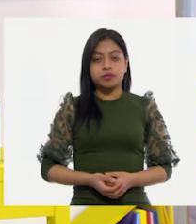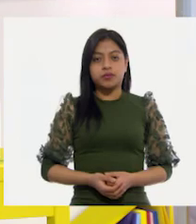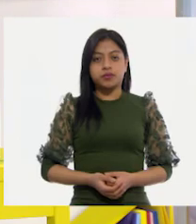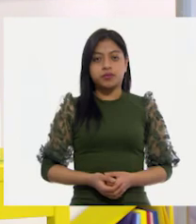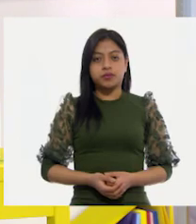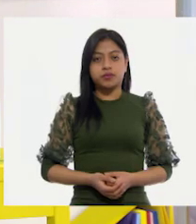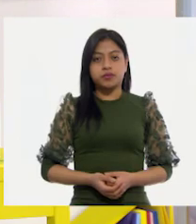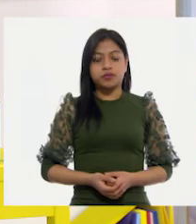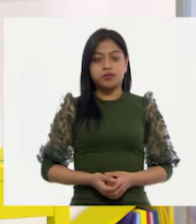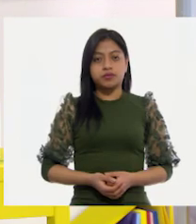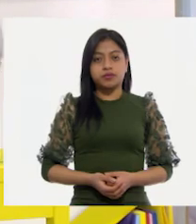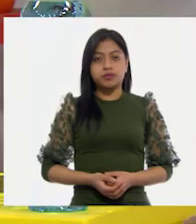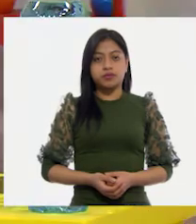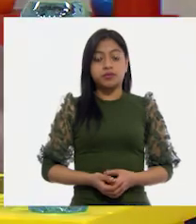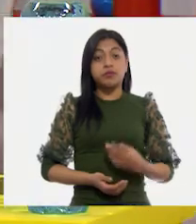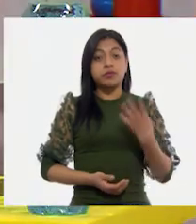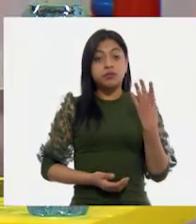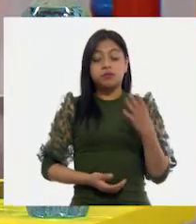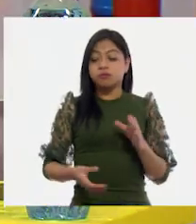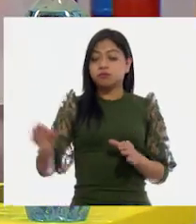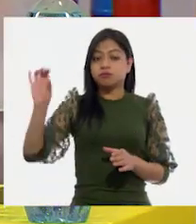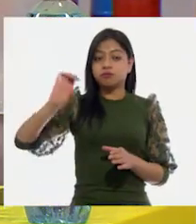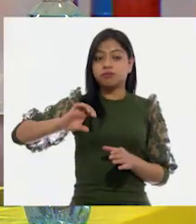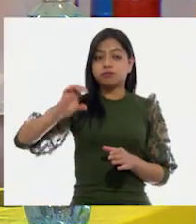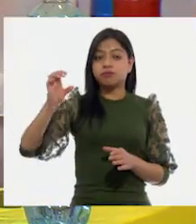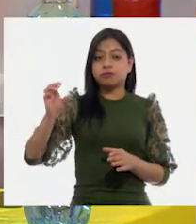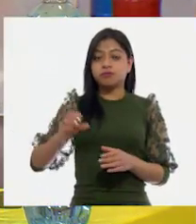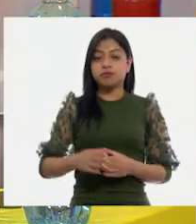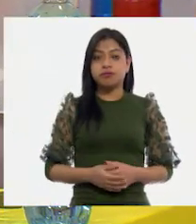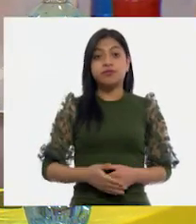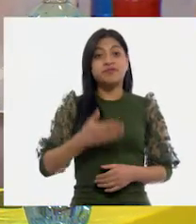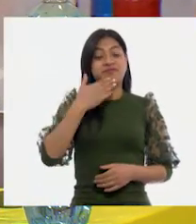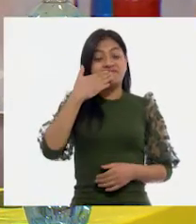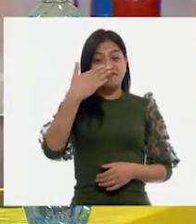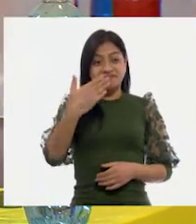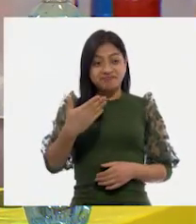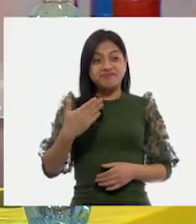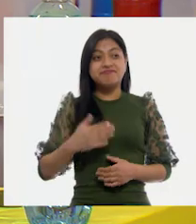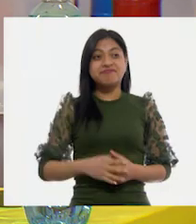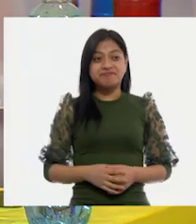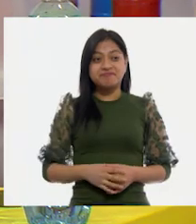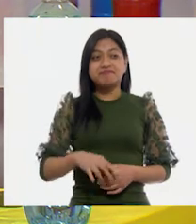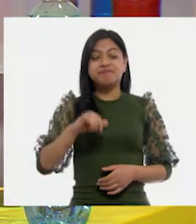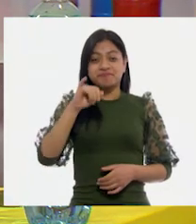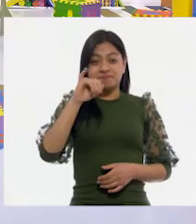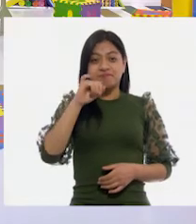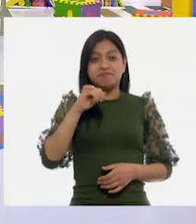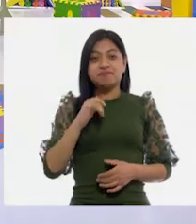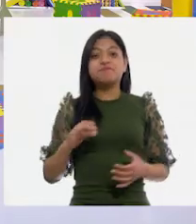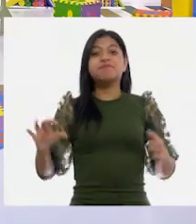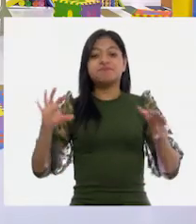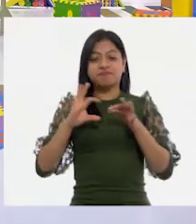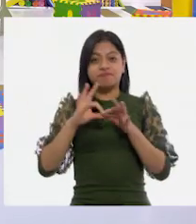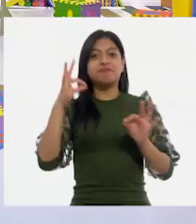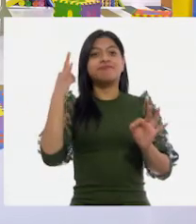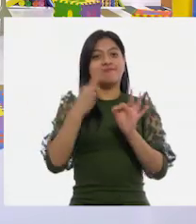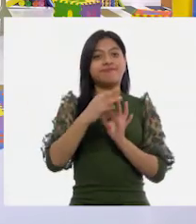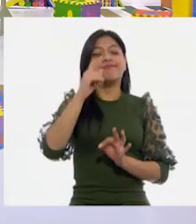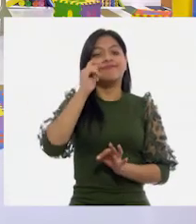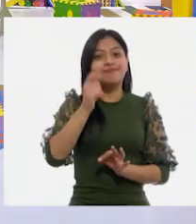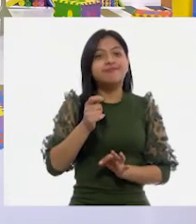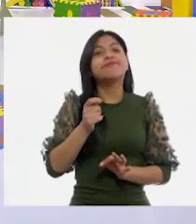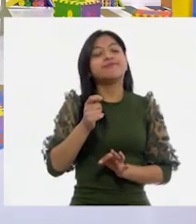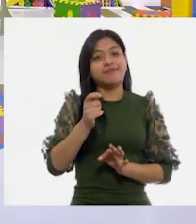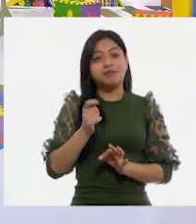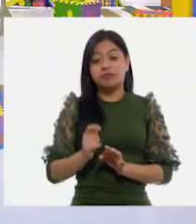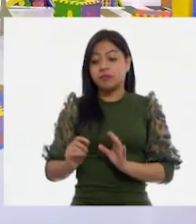Y cuatro vasos. Muy bien. Muy bien. Eso quiere decir que entonces yo